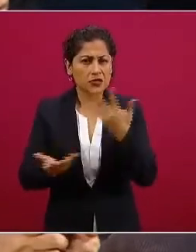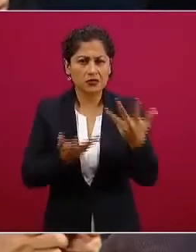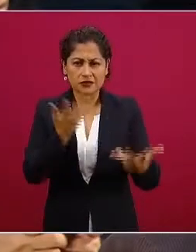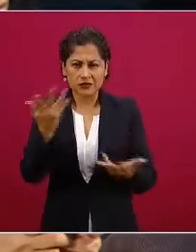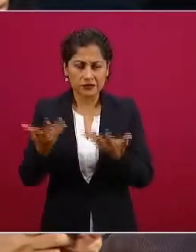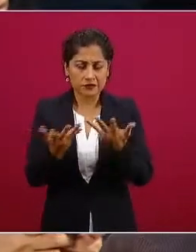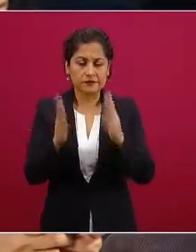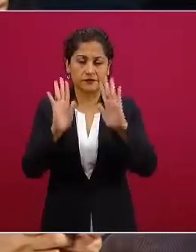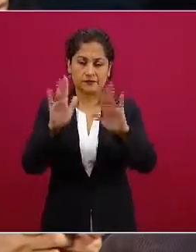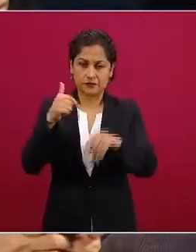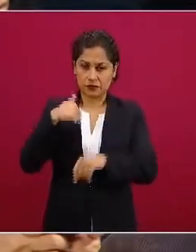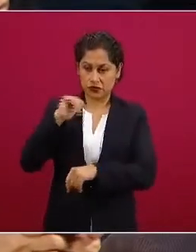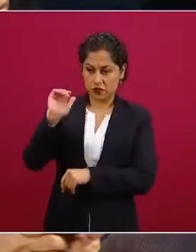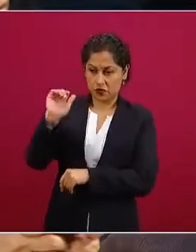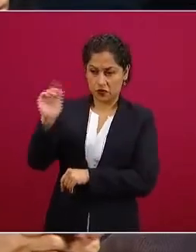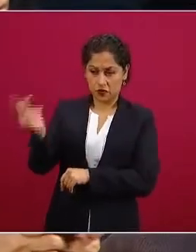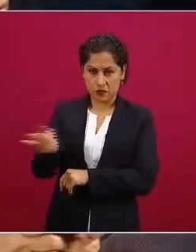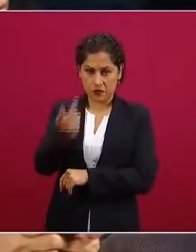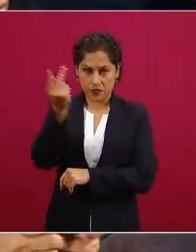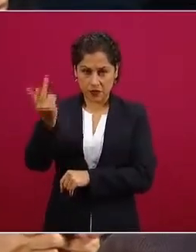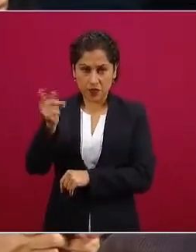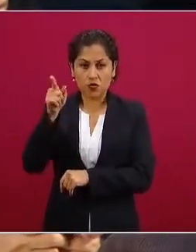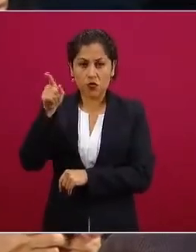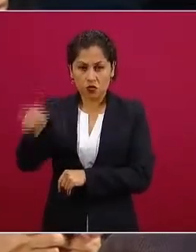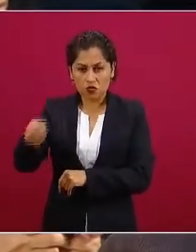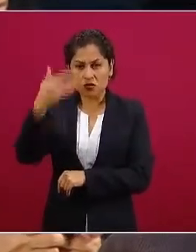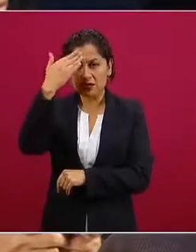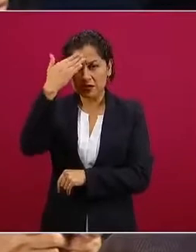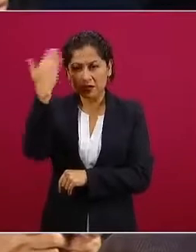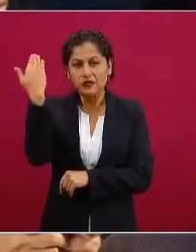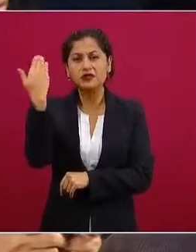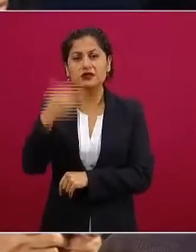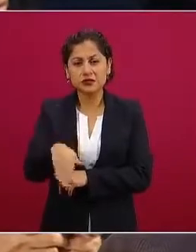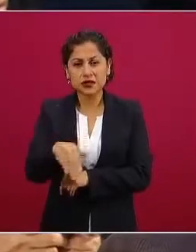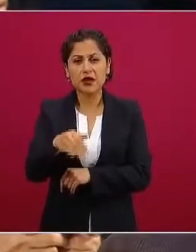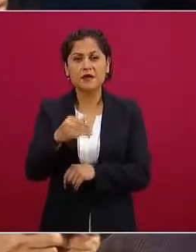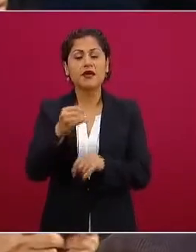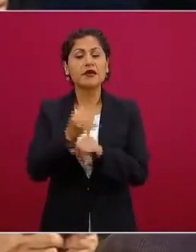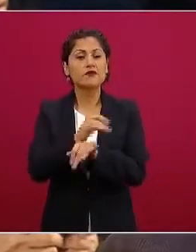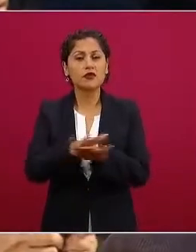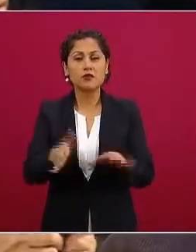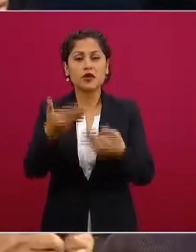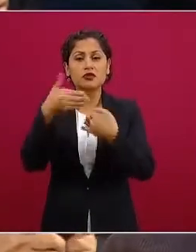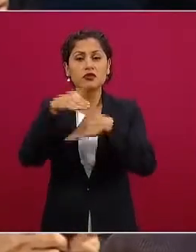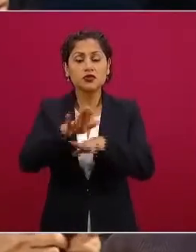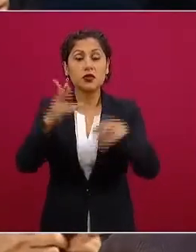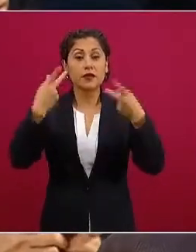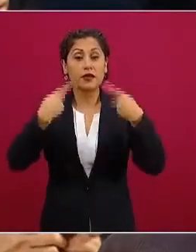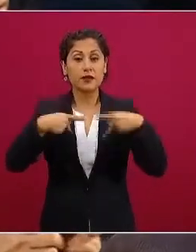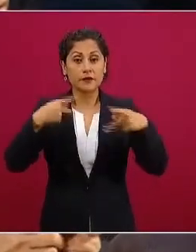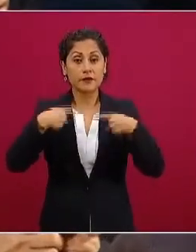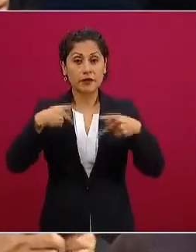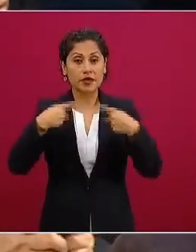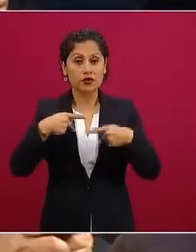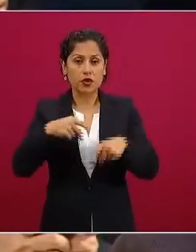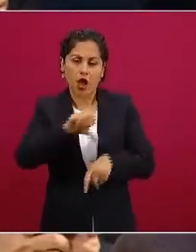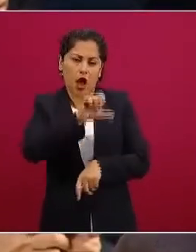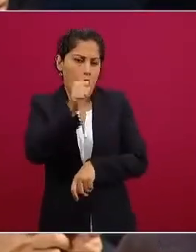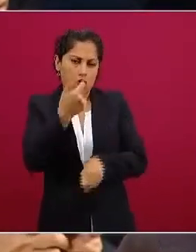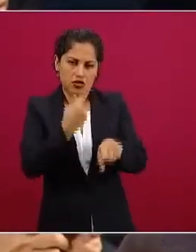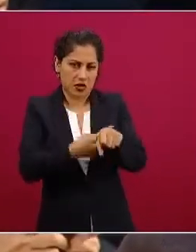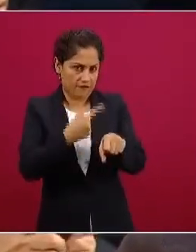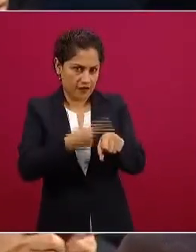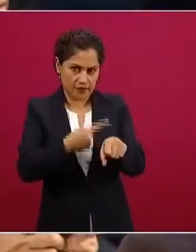que usted tiene sobre la atención a los mexicanos que acuden por otras causas a los hospitales ya lo ha